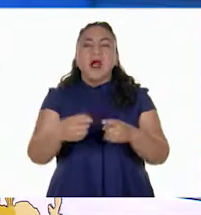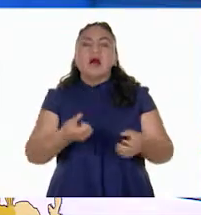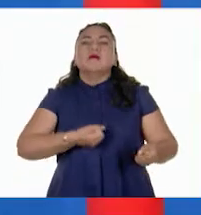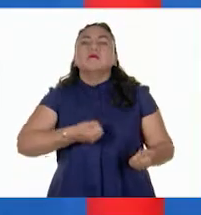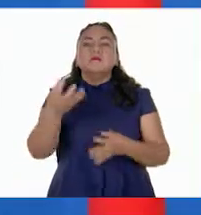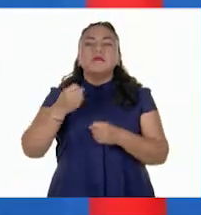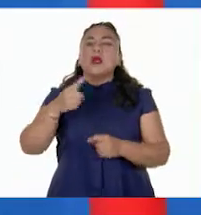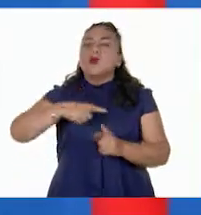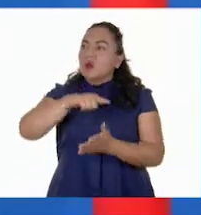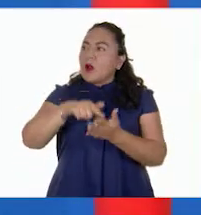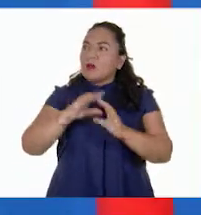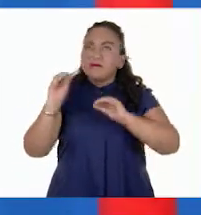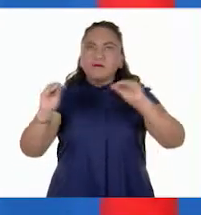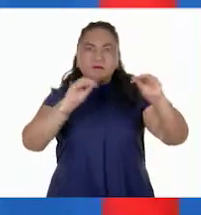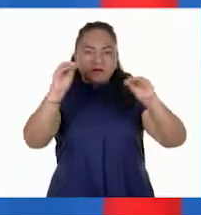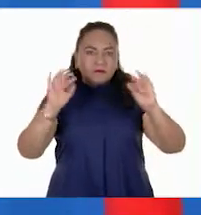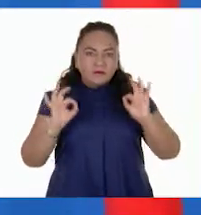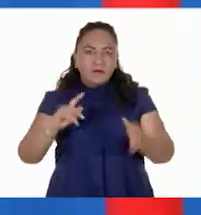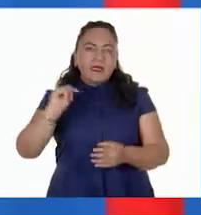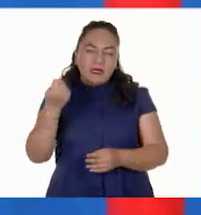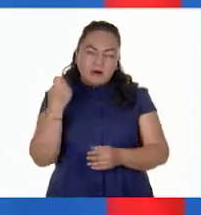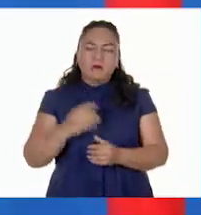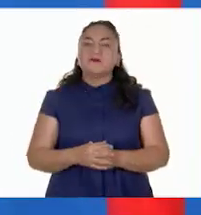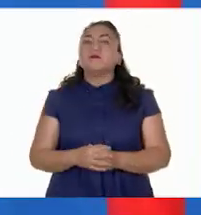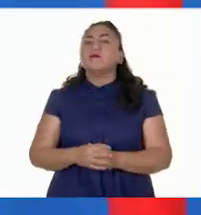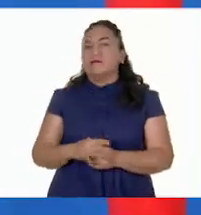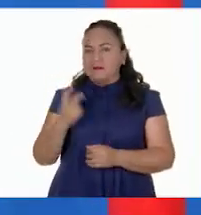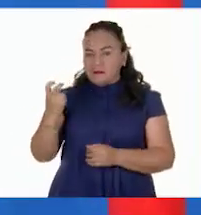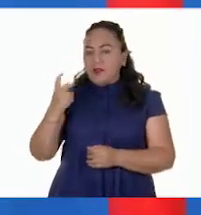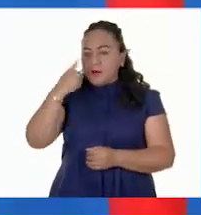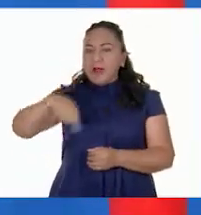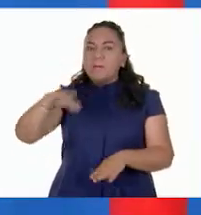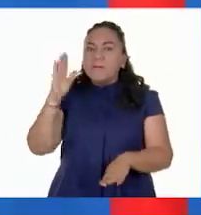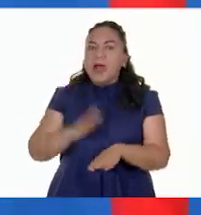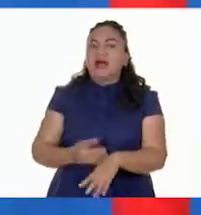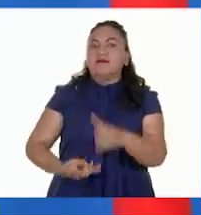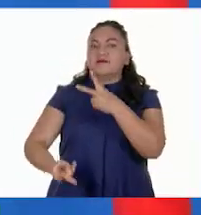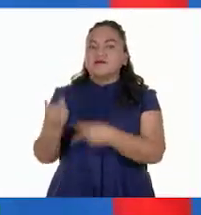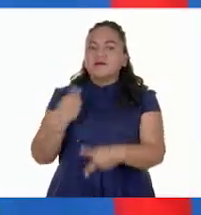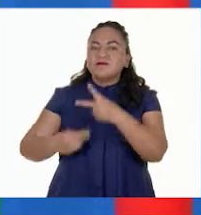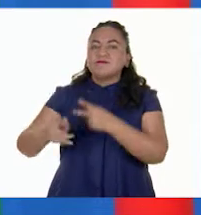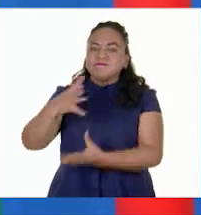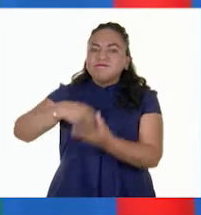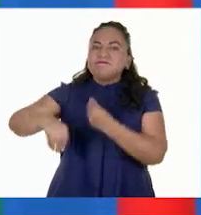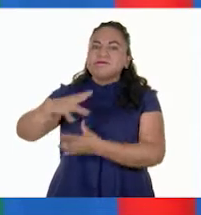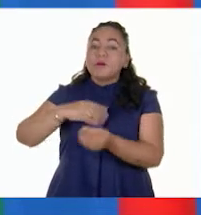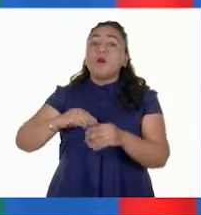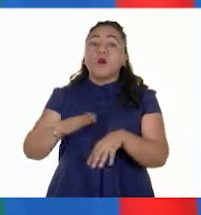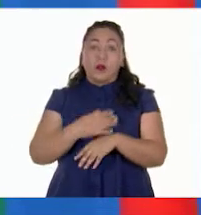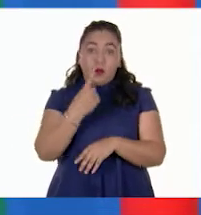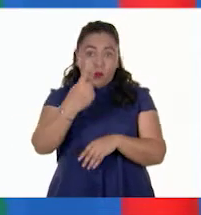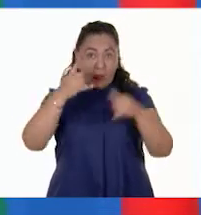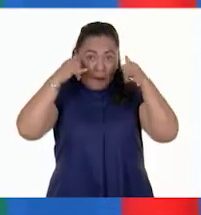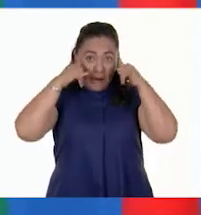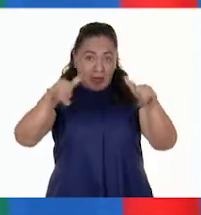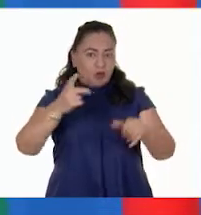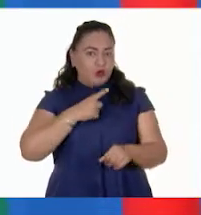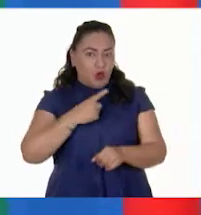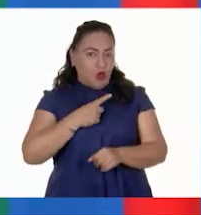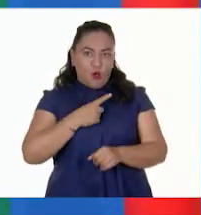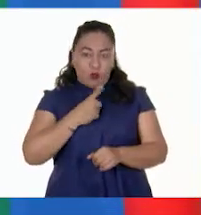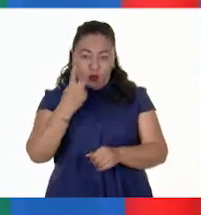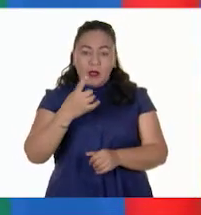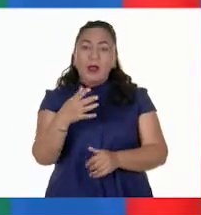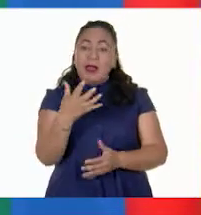Claro. Todo con el fin de aumentar la producción. Porque probablemente una vaca de manera natural no